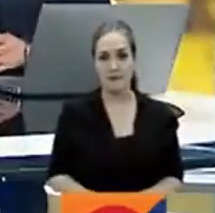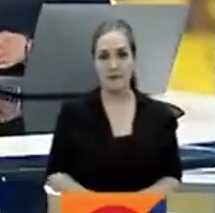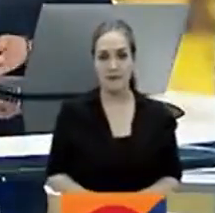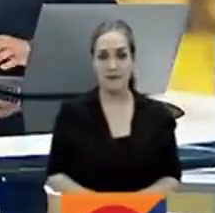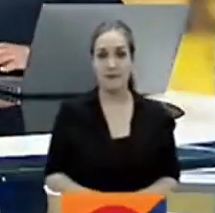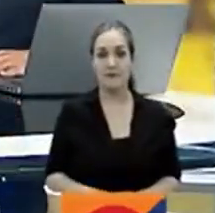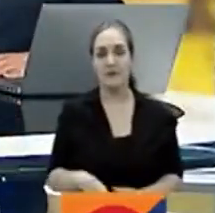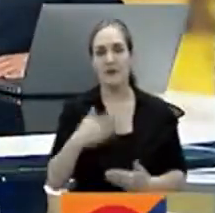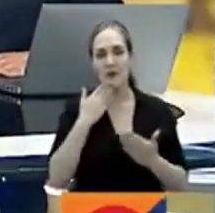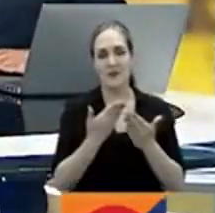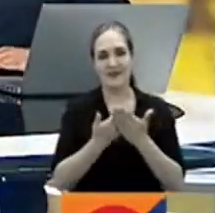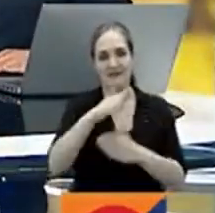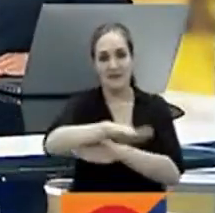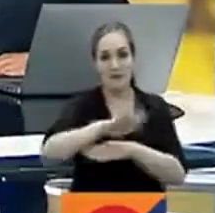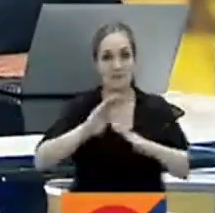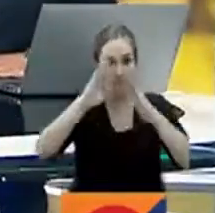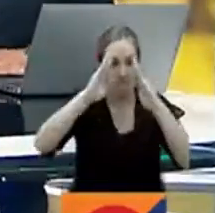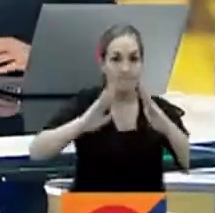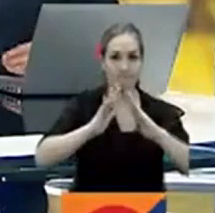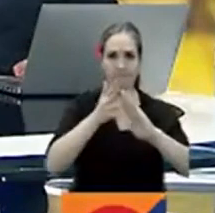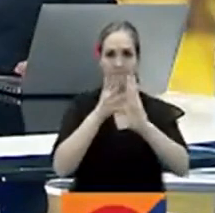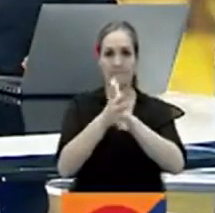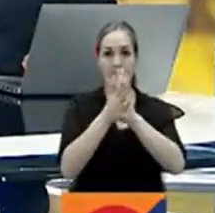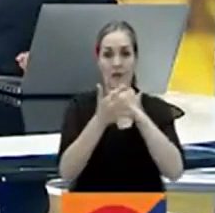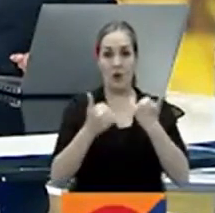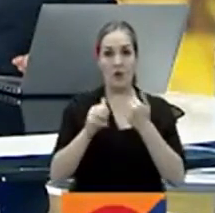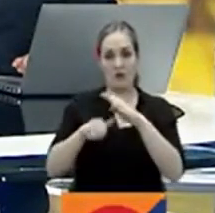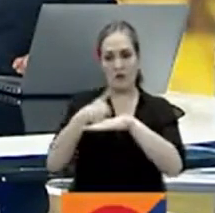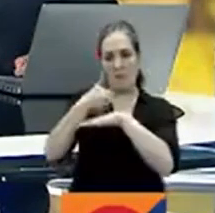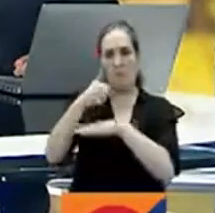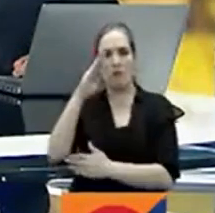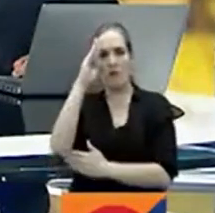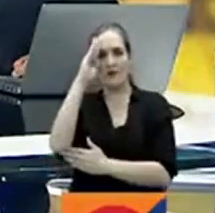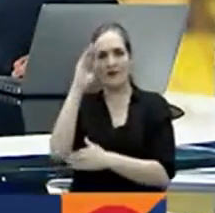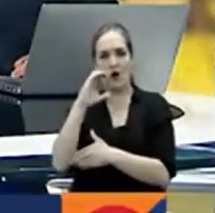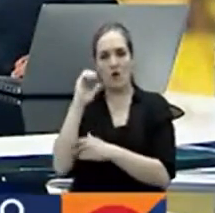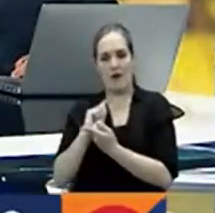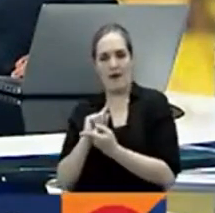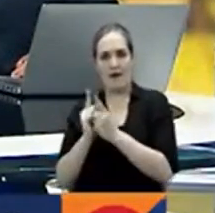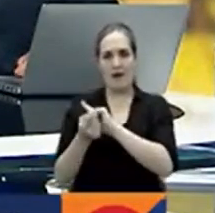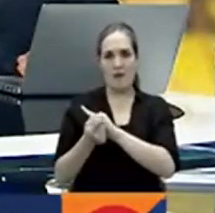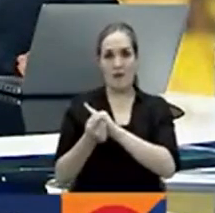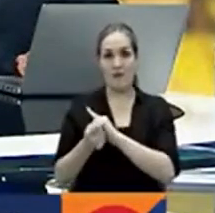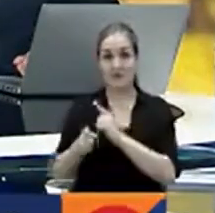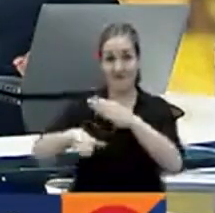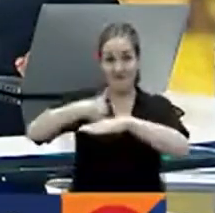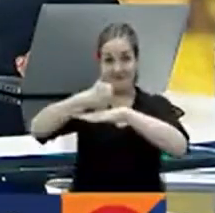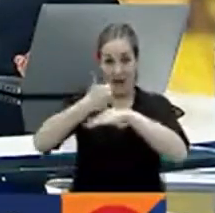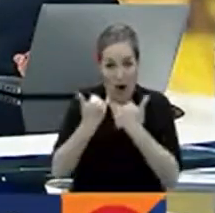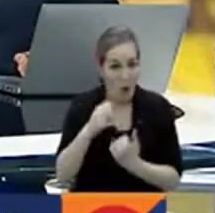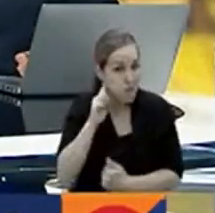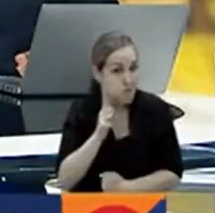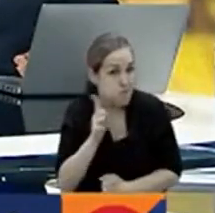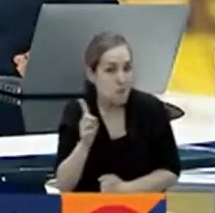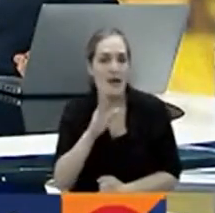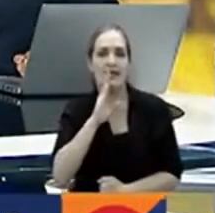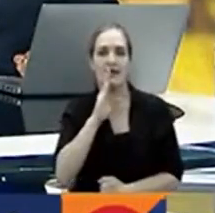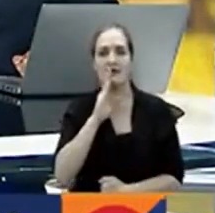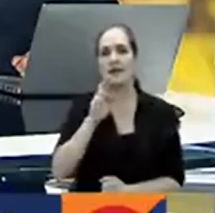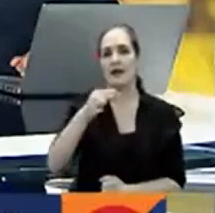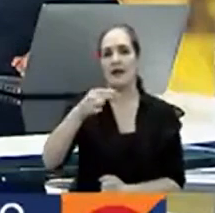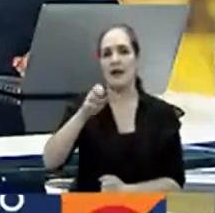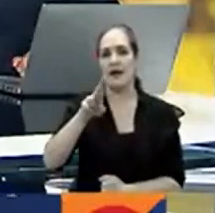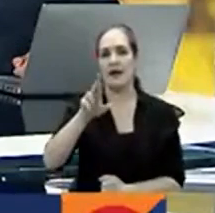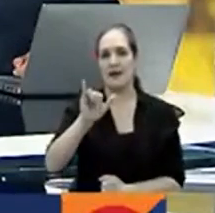Buenas tardes y mucha atención porque hay relevo en la dirección de la Policía Nacional. Sale el general Henry Zanabria y regresa del